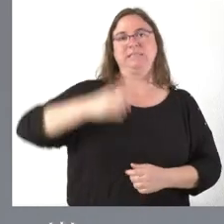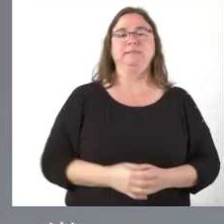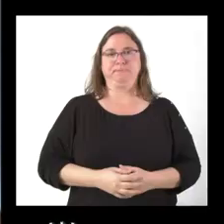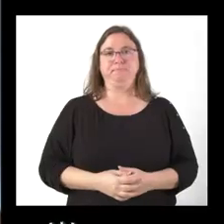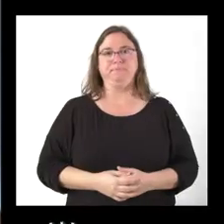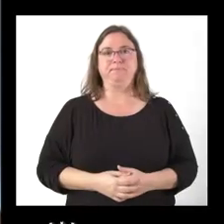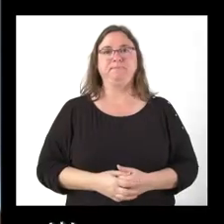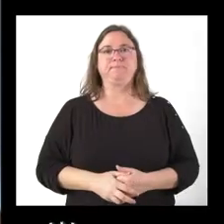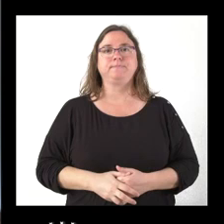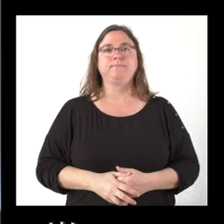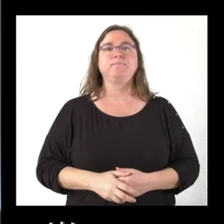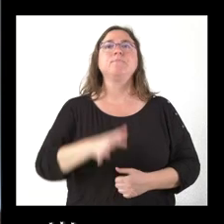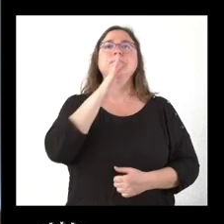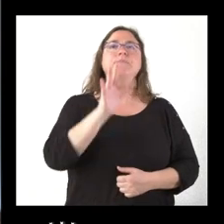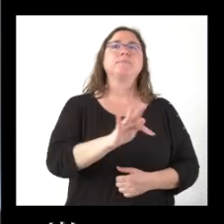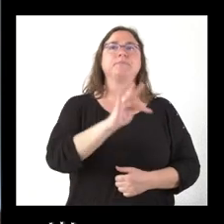Ahora, la señora.